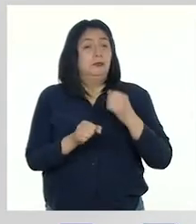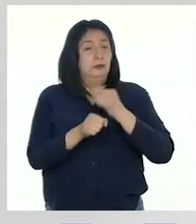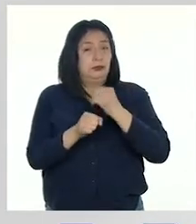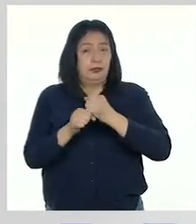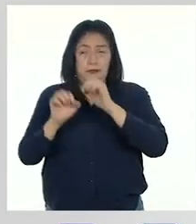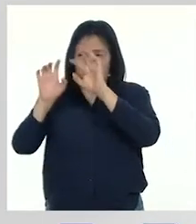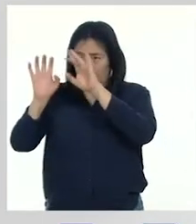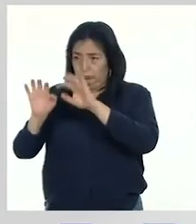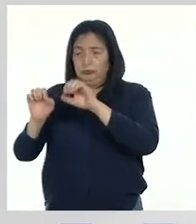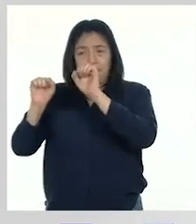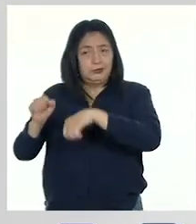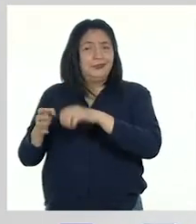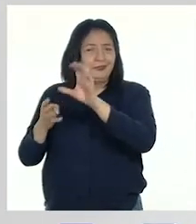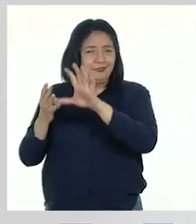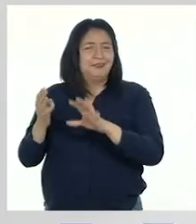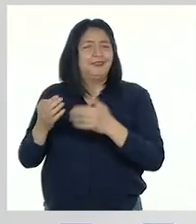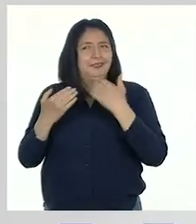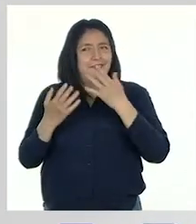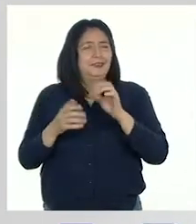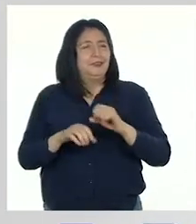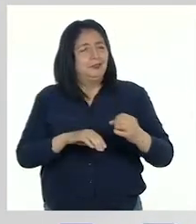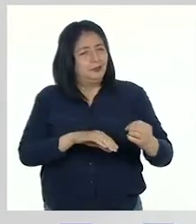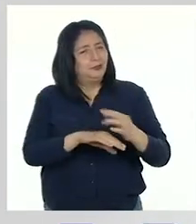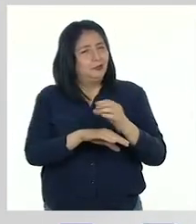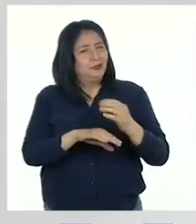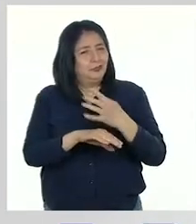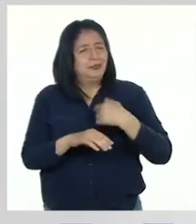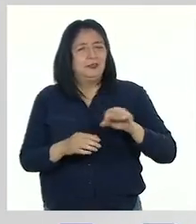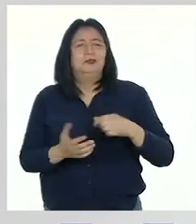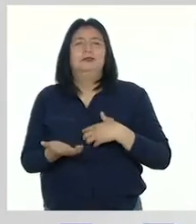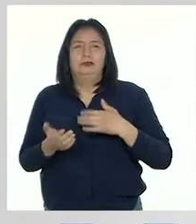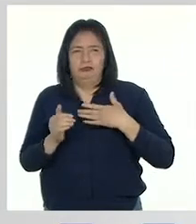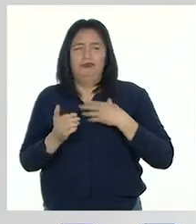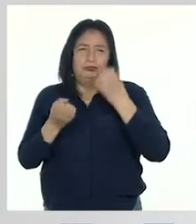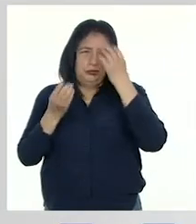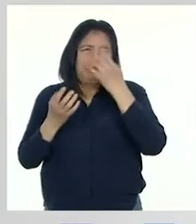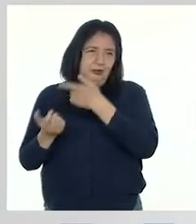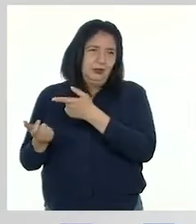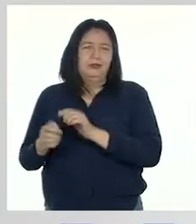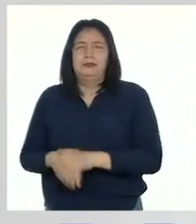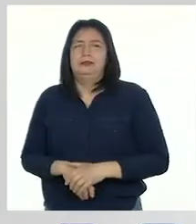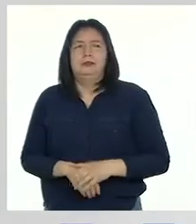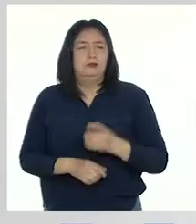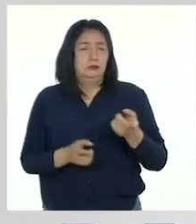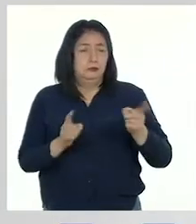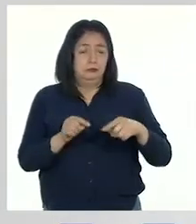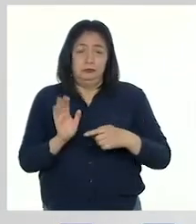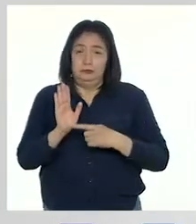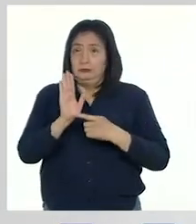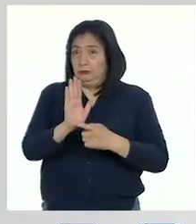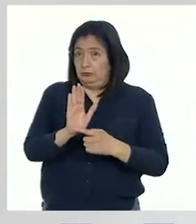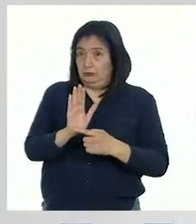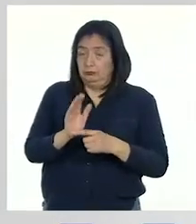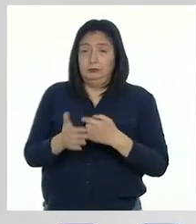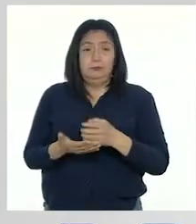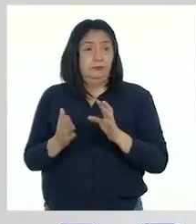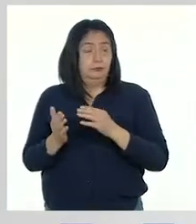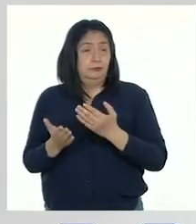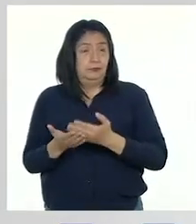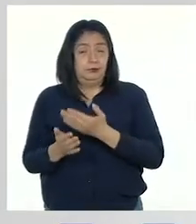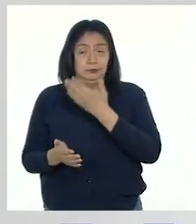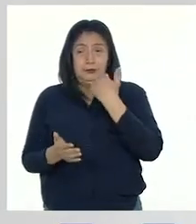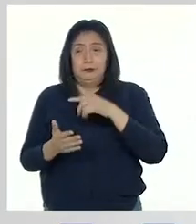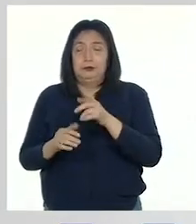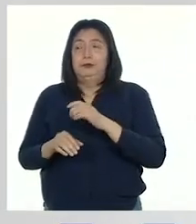esperadas gracias a que seguí las orientaciones de la profesora. Cuando le presenté mi producto mejorado,